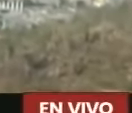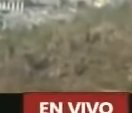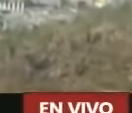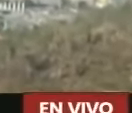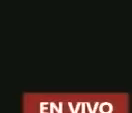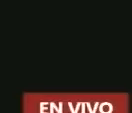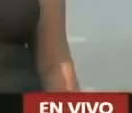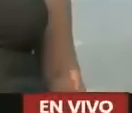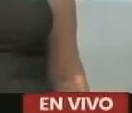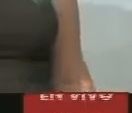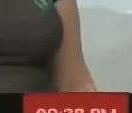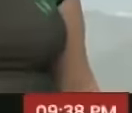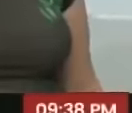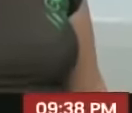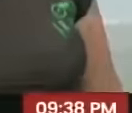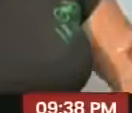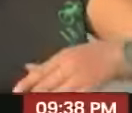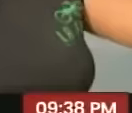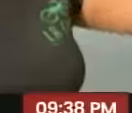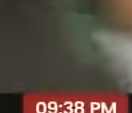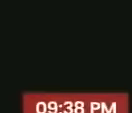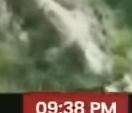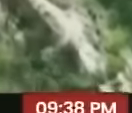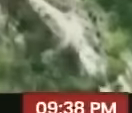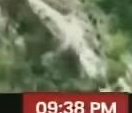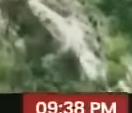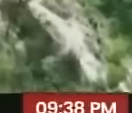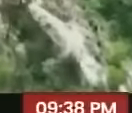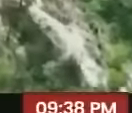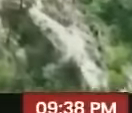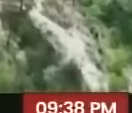que el sueño se concretara. Bienvenidos a La Fuga.